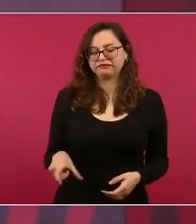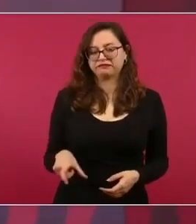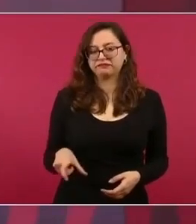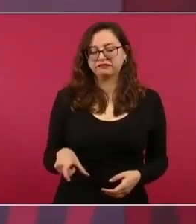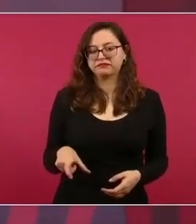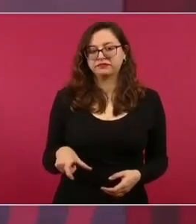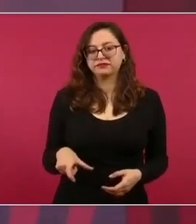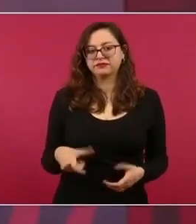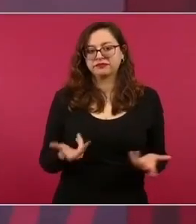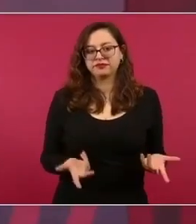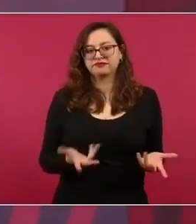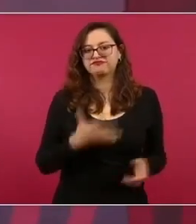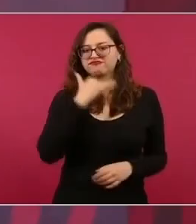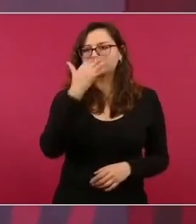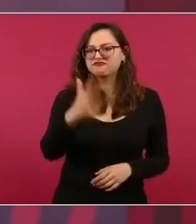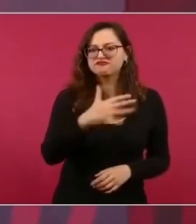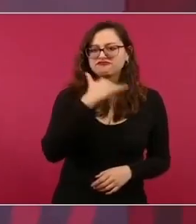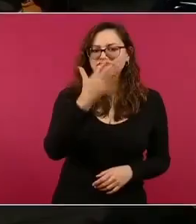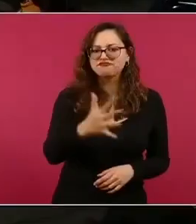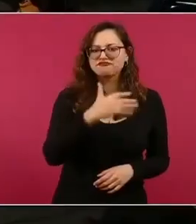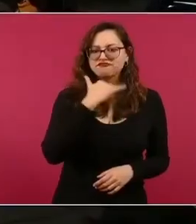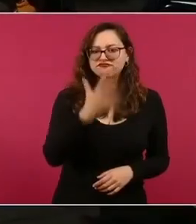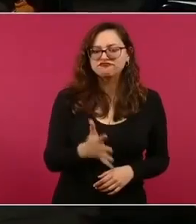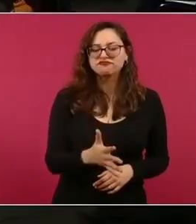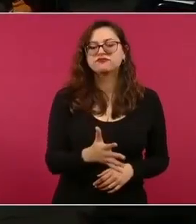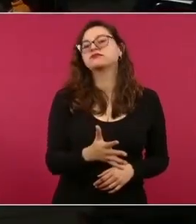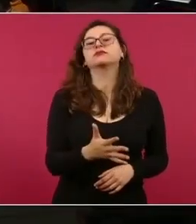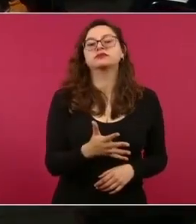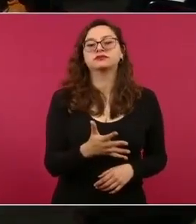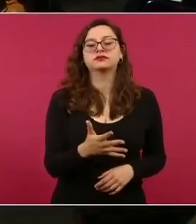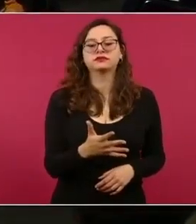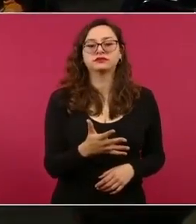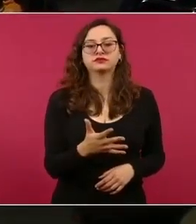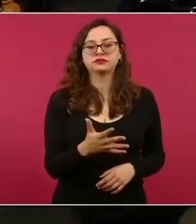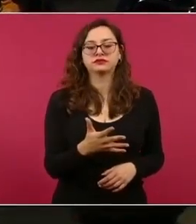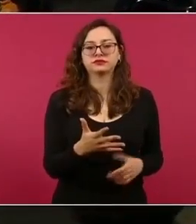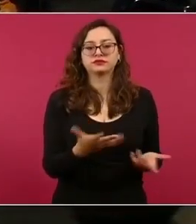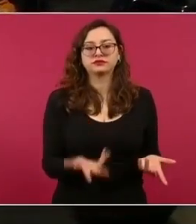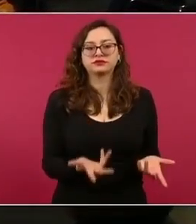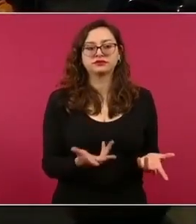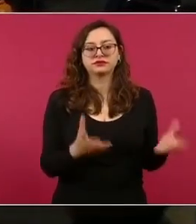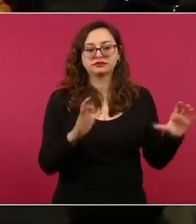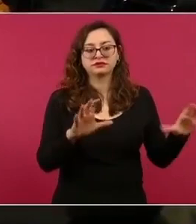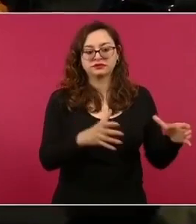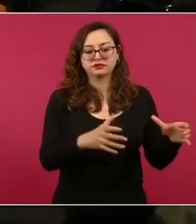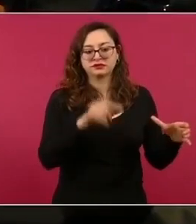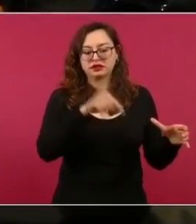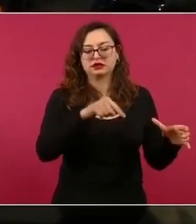los corruptos que dominan en algunos países,